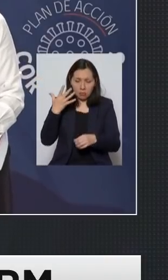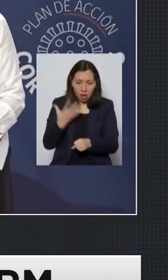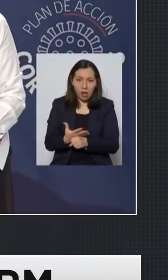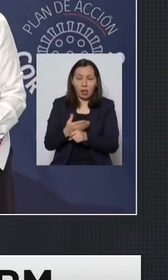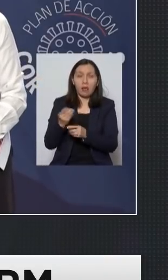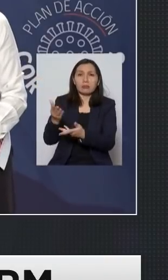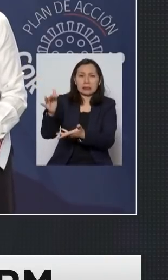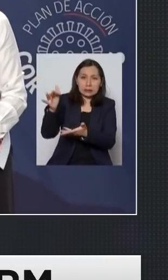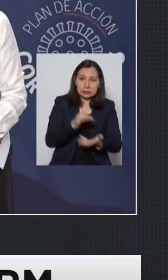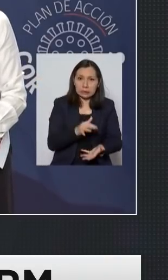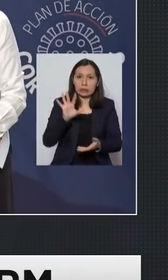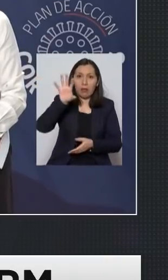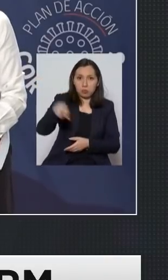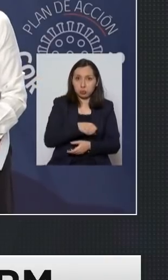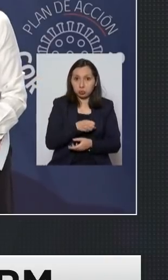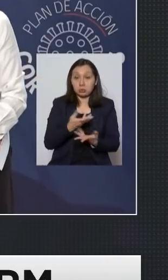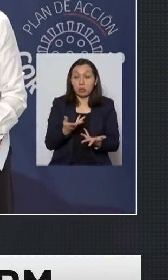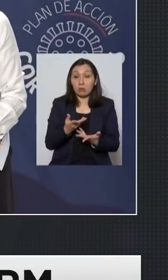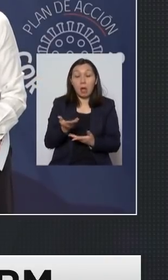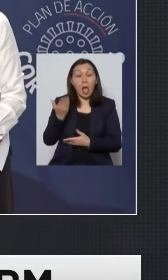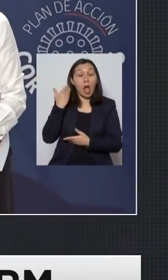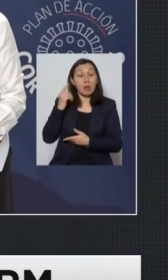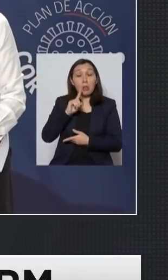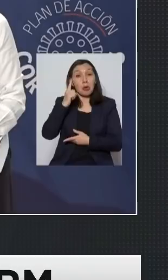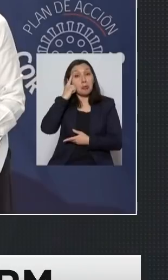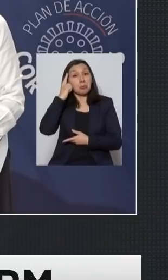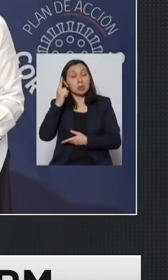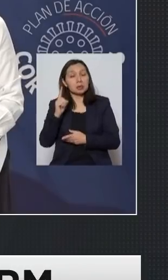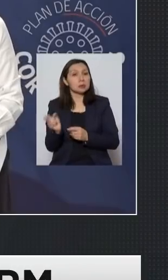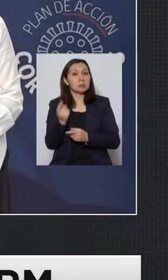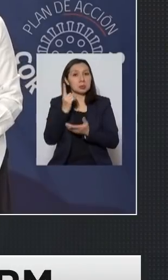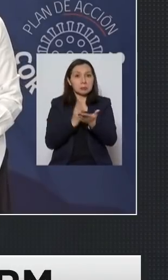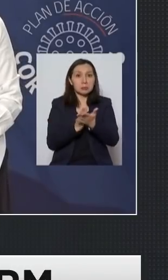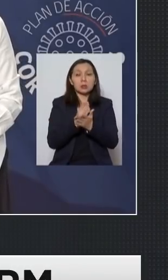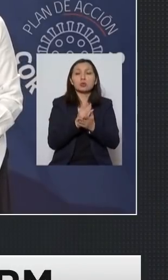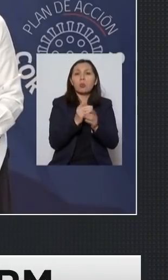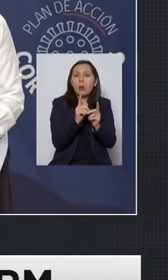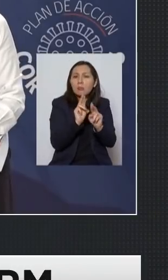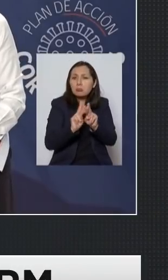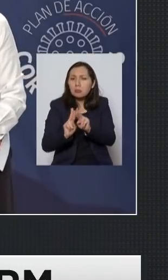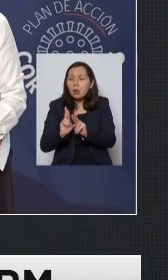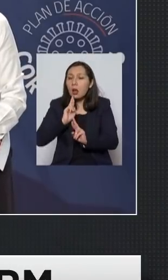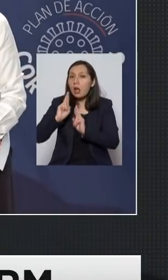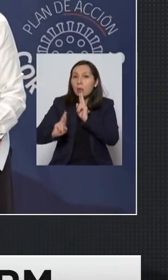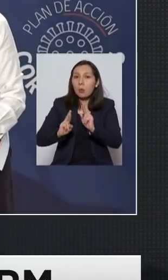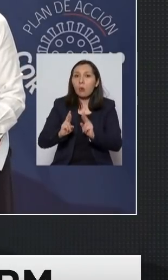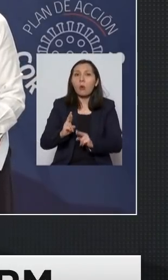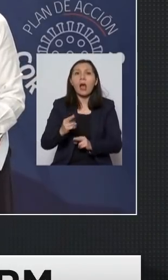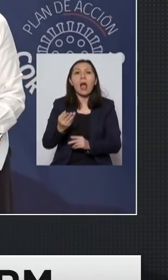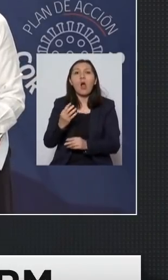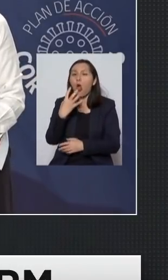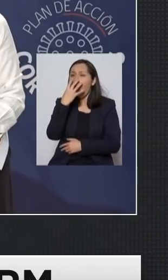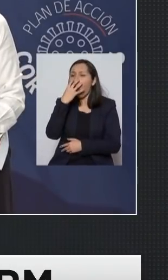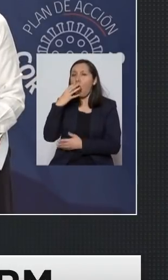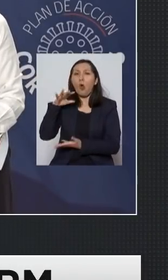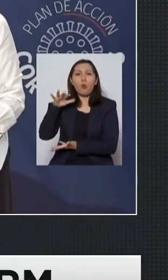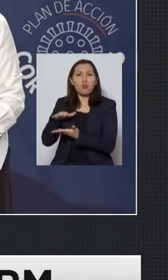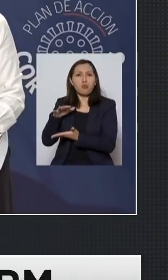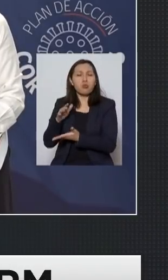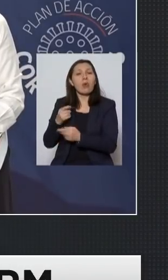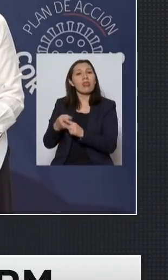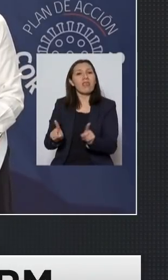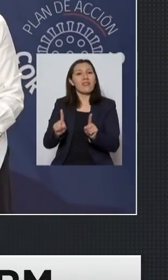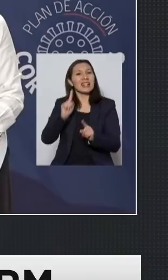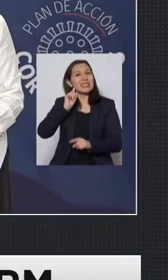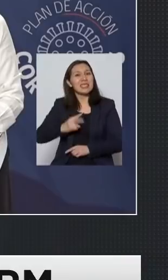incorporación que no se había considerado al principio en el modelaje de respuesta la oxigenoterapia de alto flujo representa